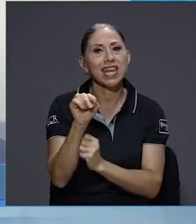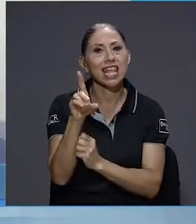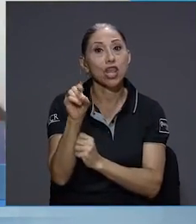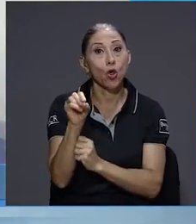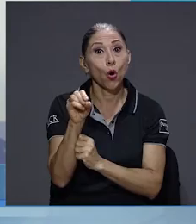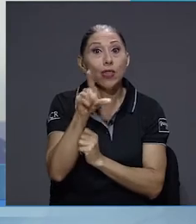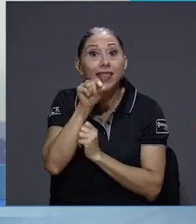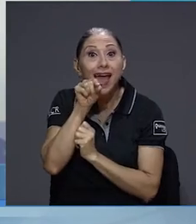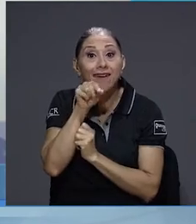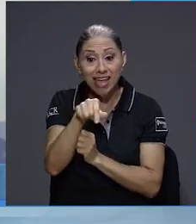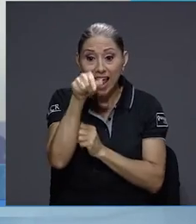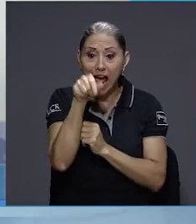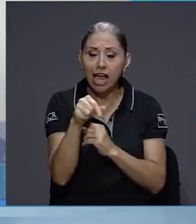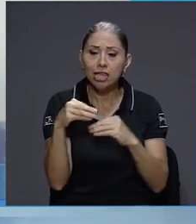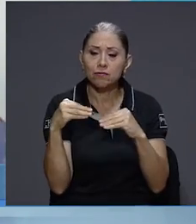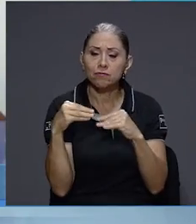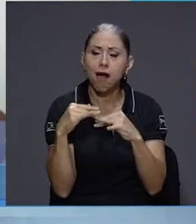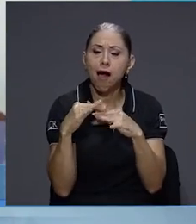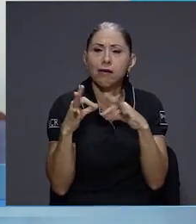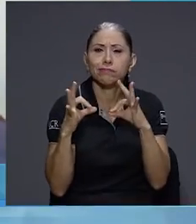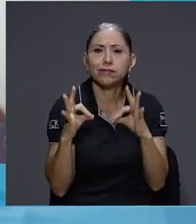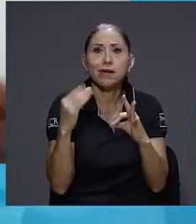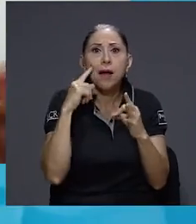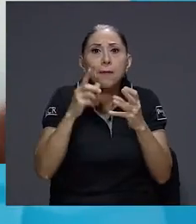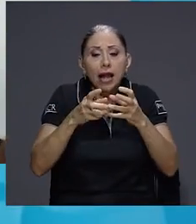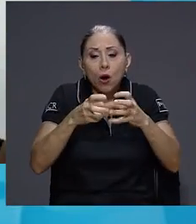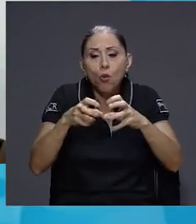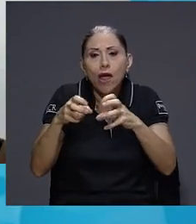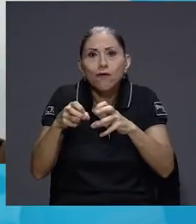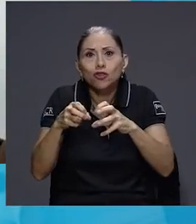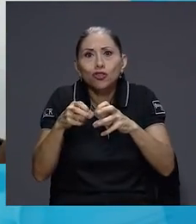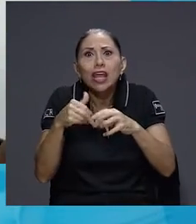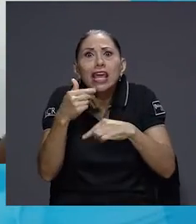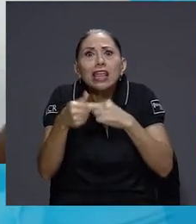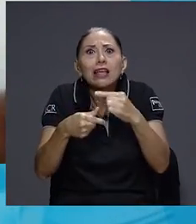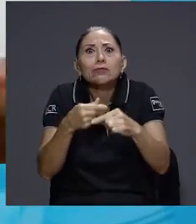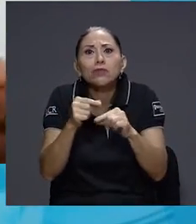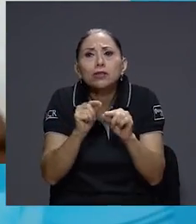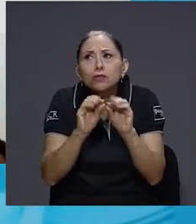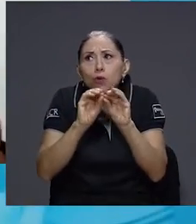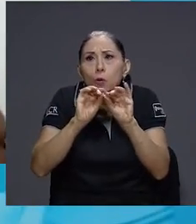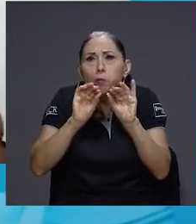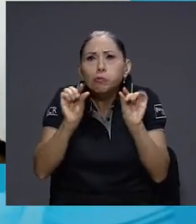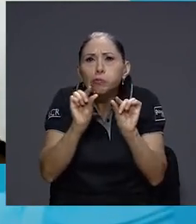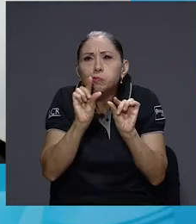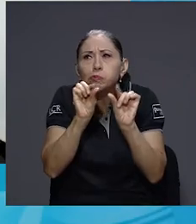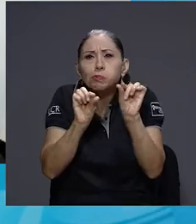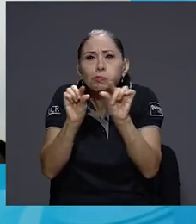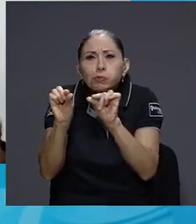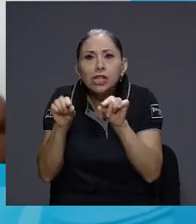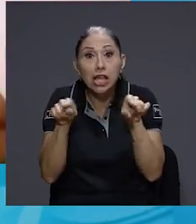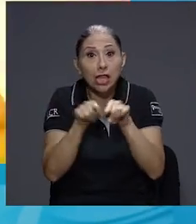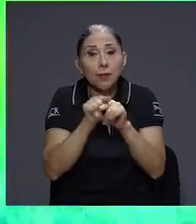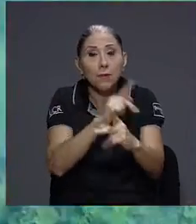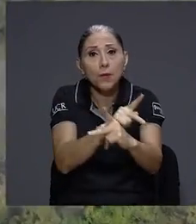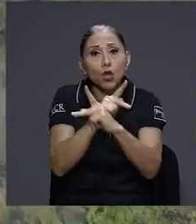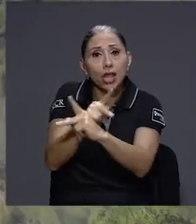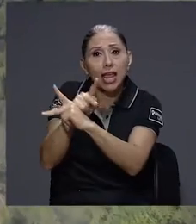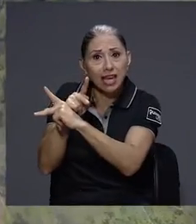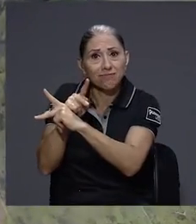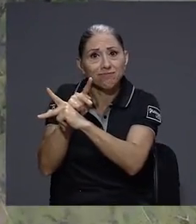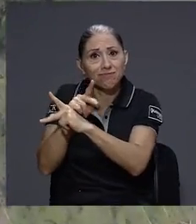microclima adecuado para el desarrollo de huevos y pichones y proteger además contra depredación.